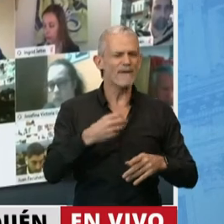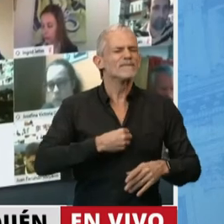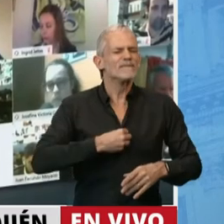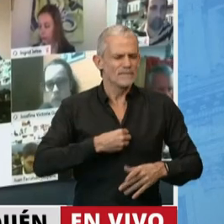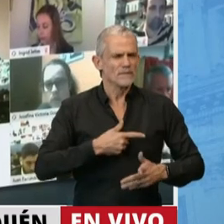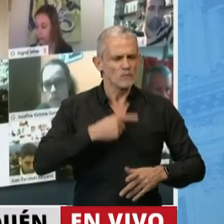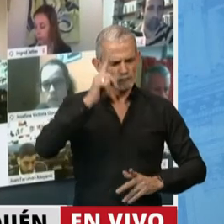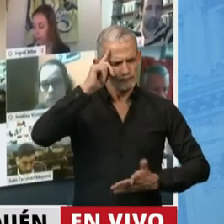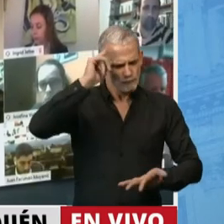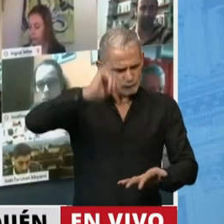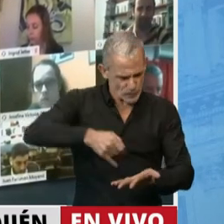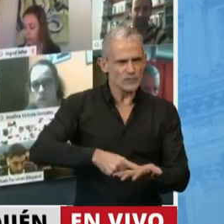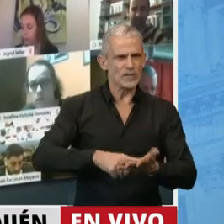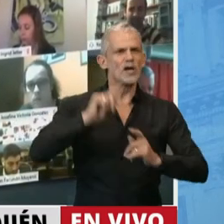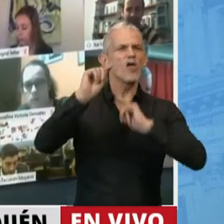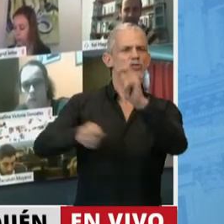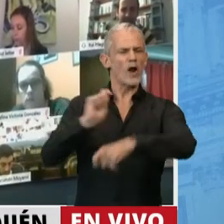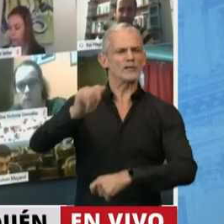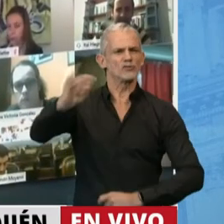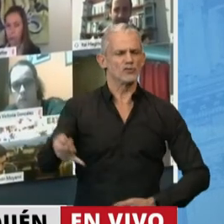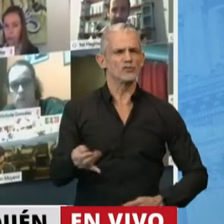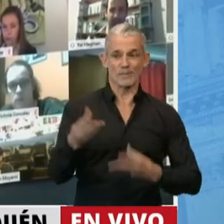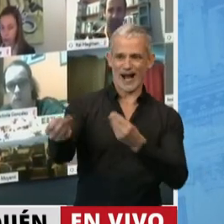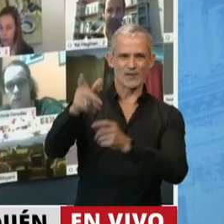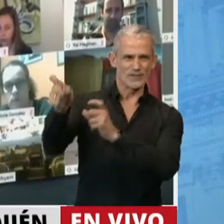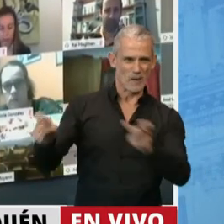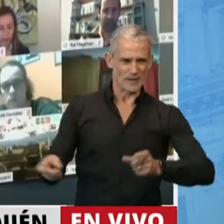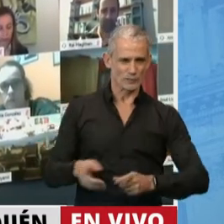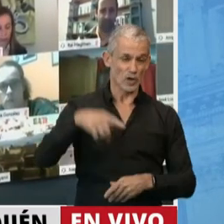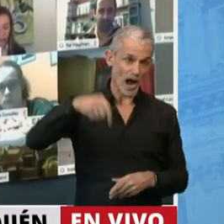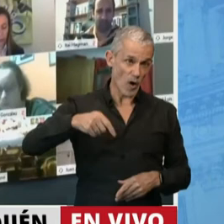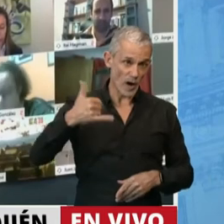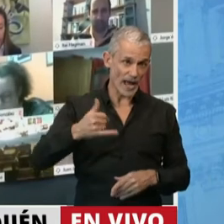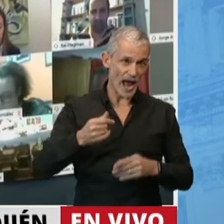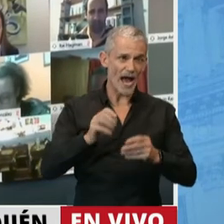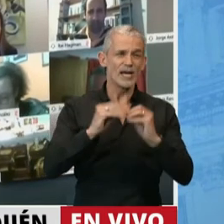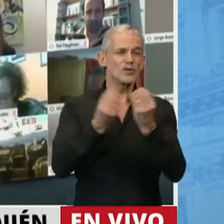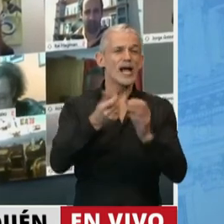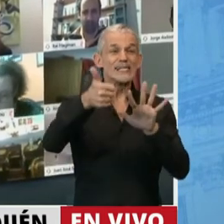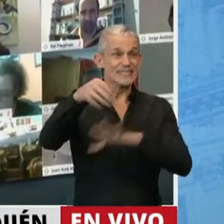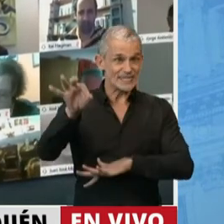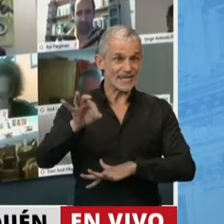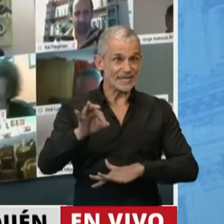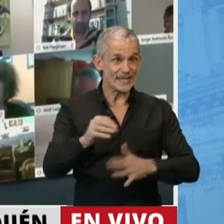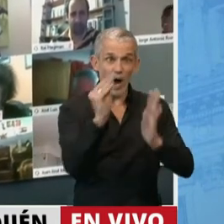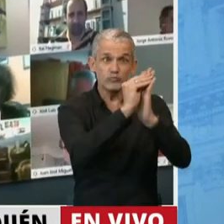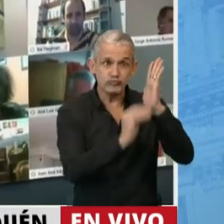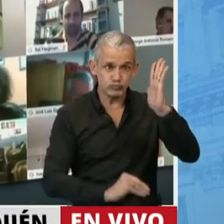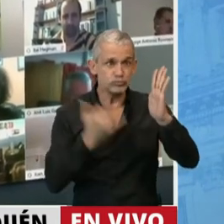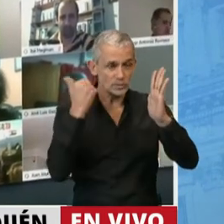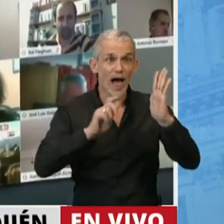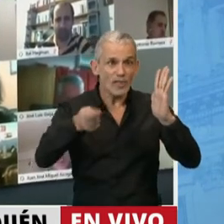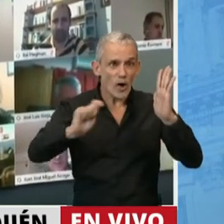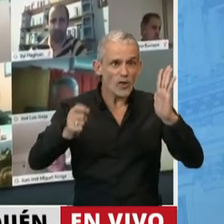solidario decidieron donar su plasma para ayudar a otros. Hoy tenemos más de 60 potenciales donantes